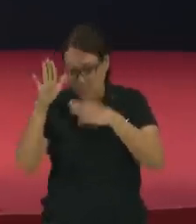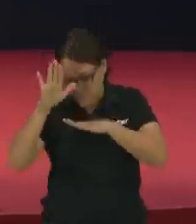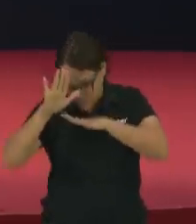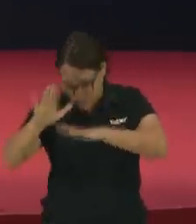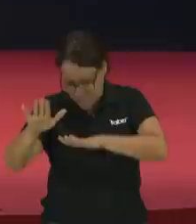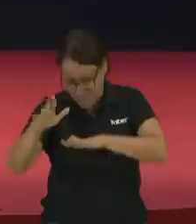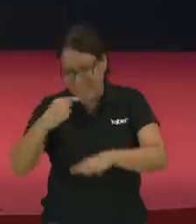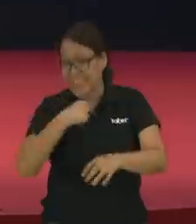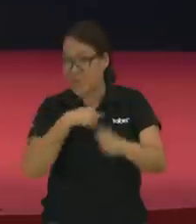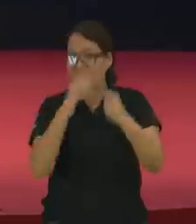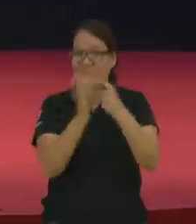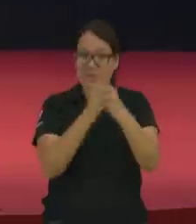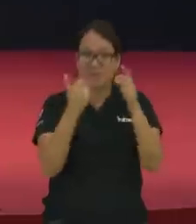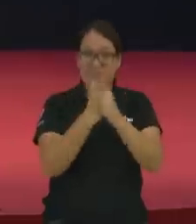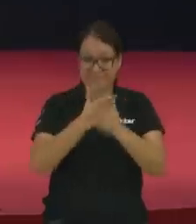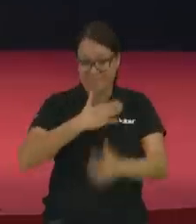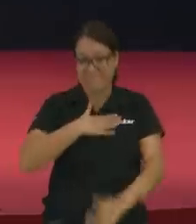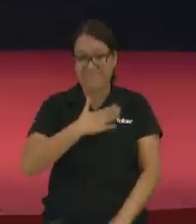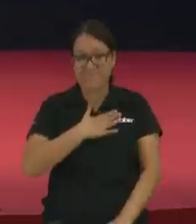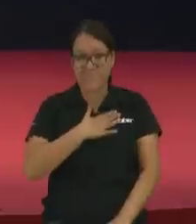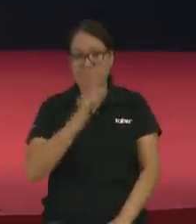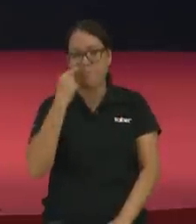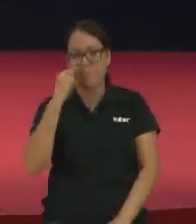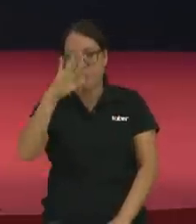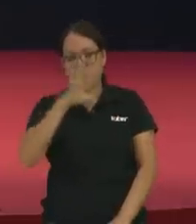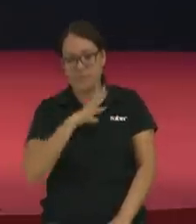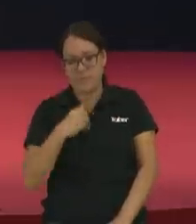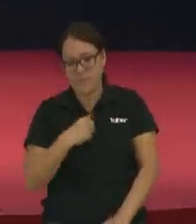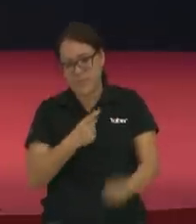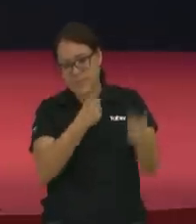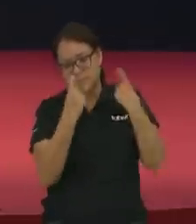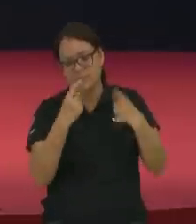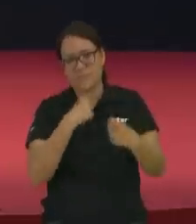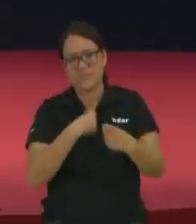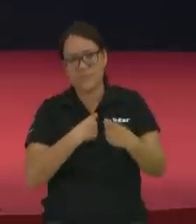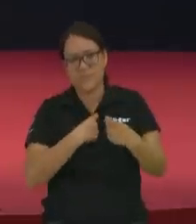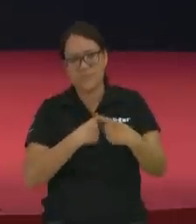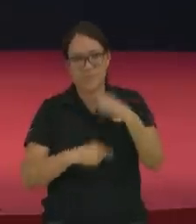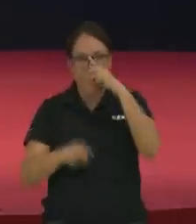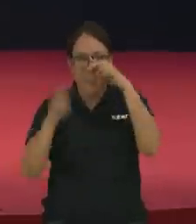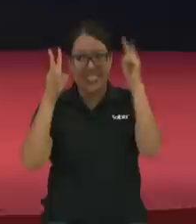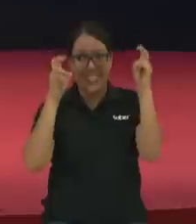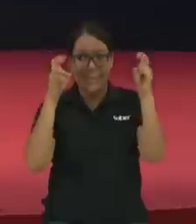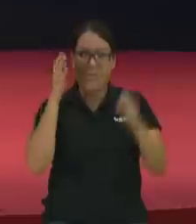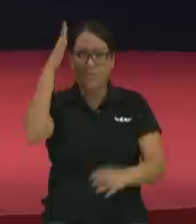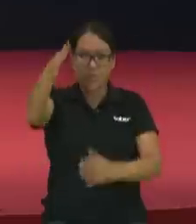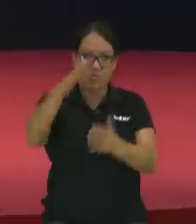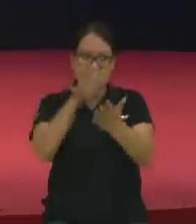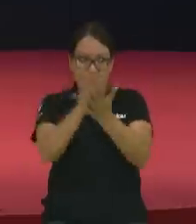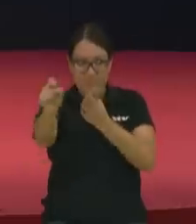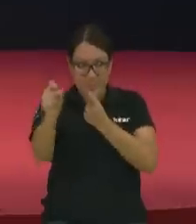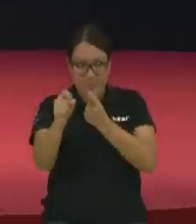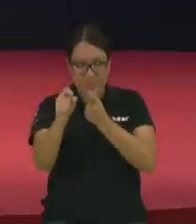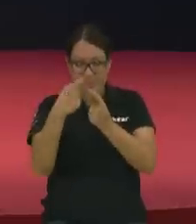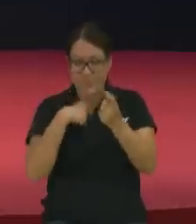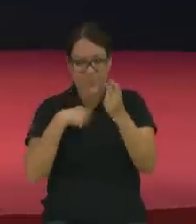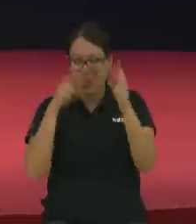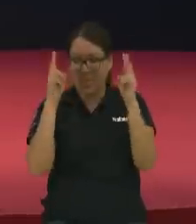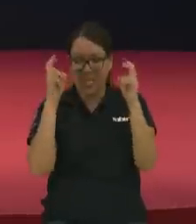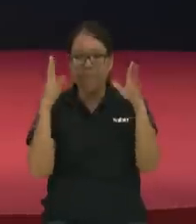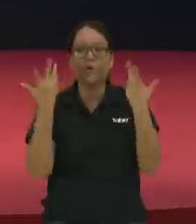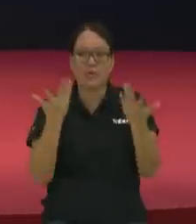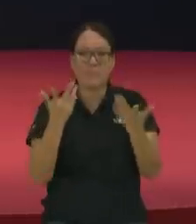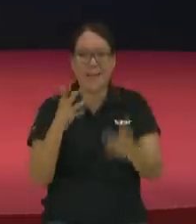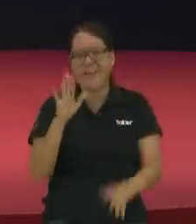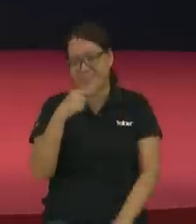yo tengo un problema y una gran clavazón a mi me han preguntado a mi casa porque yo no predico temas de eventos del porvenir ¿sabe por qué? porque yo crecí viendo a mi